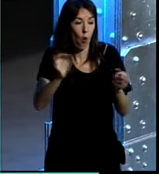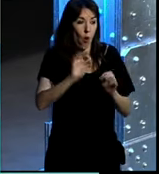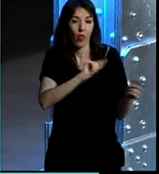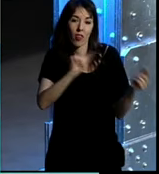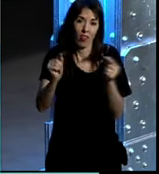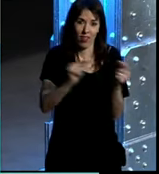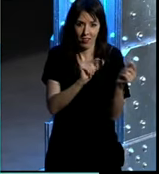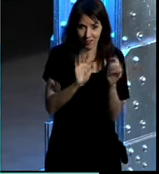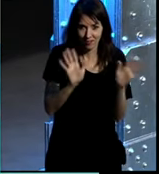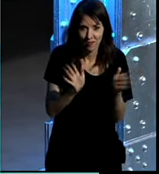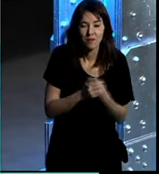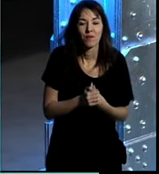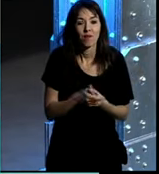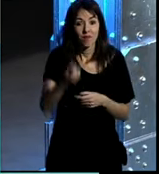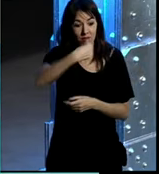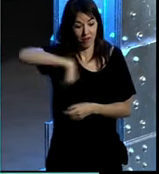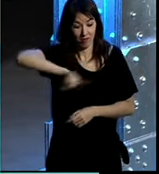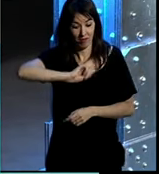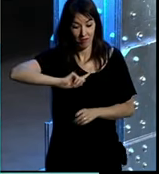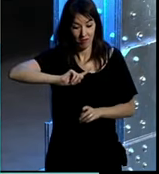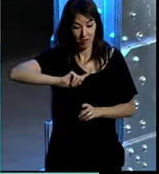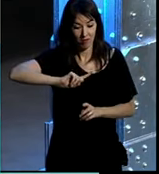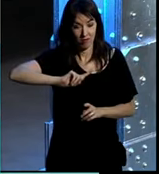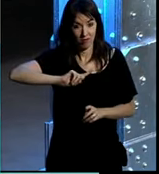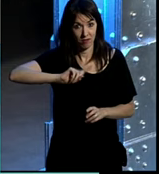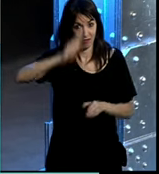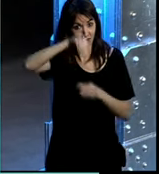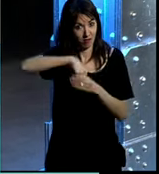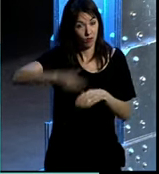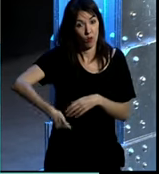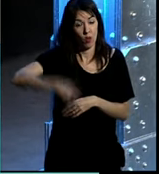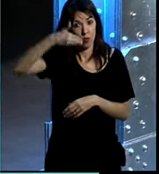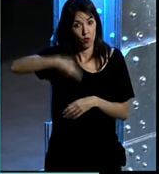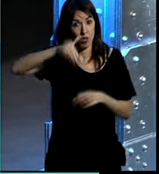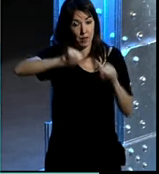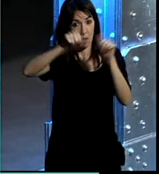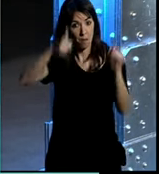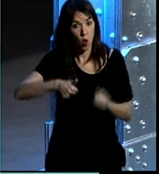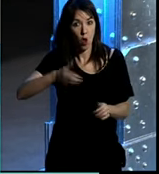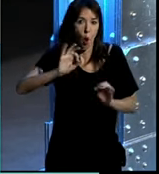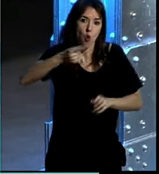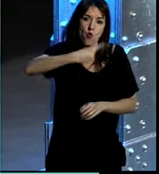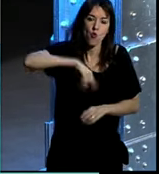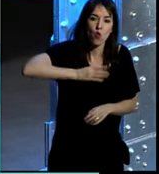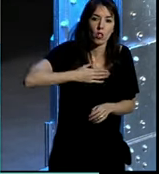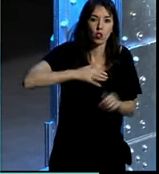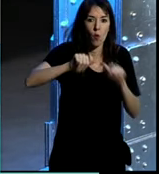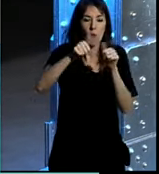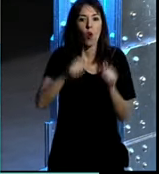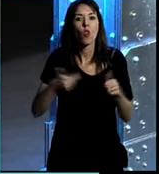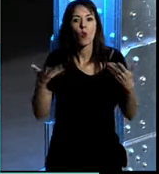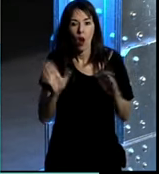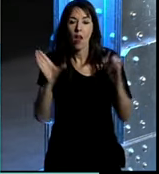discutamos en la mesa redonda para nosotros el componente fundamental del modelo o de nuestro modelo es